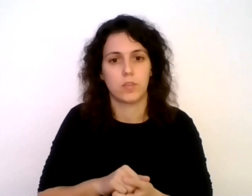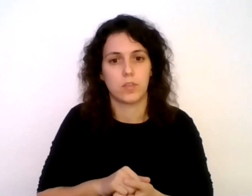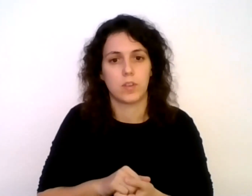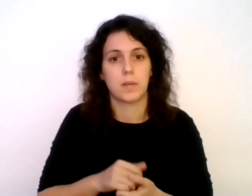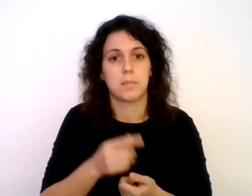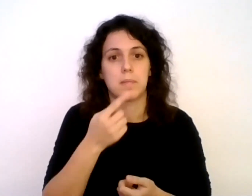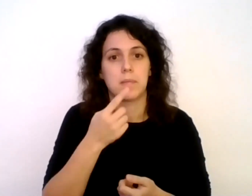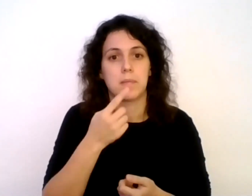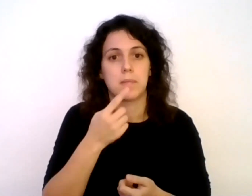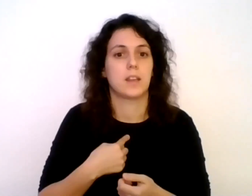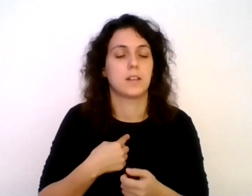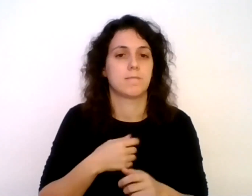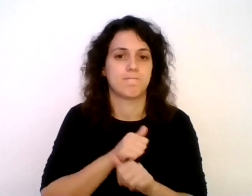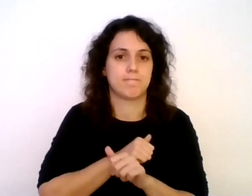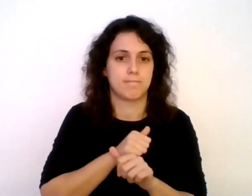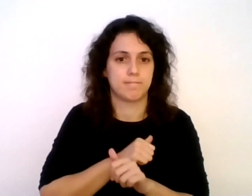operador detuvo el video